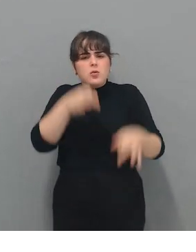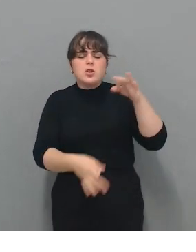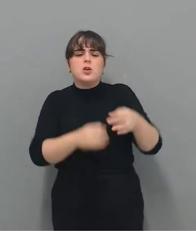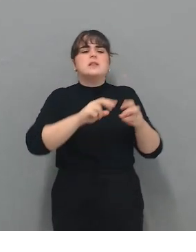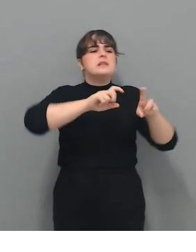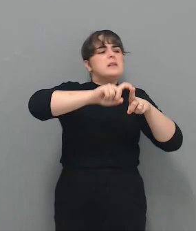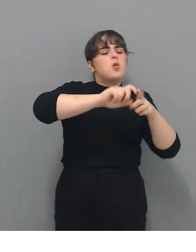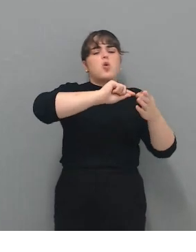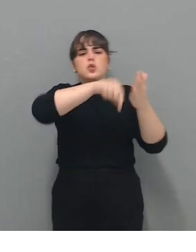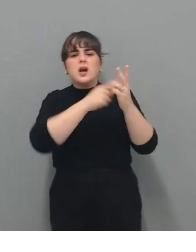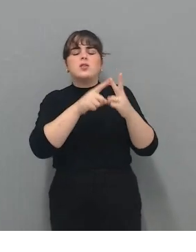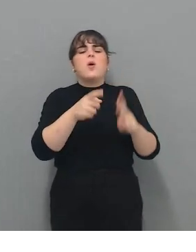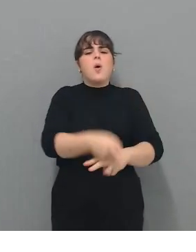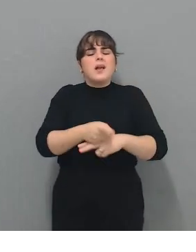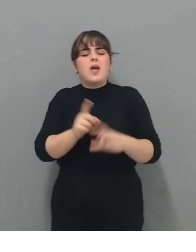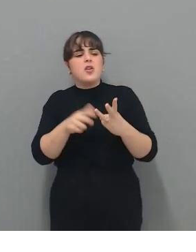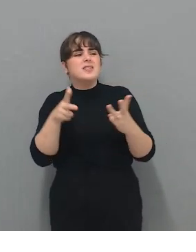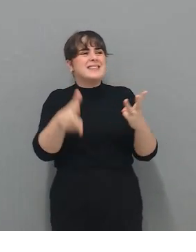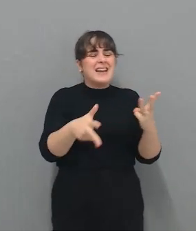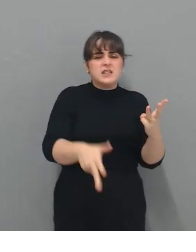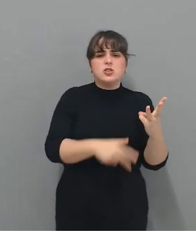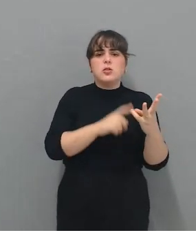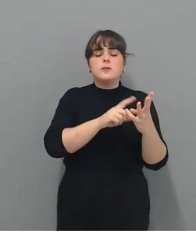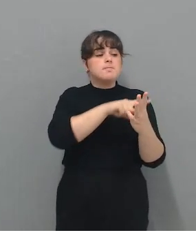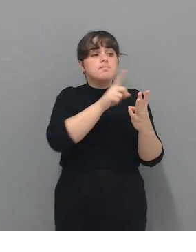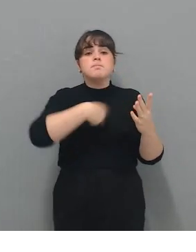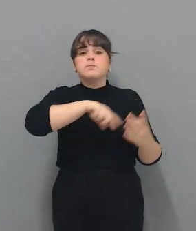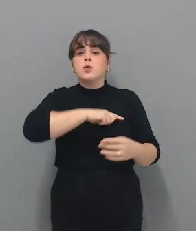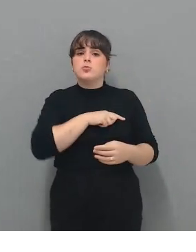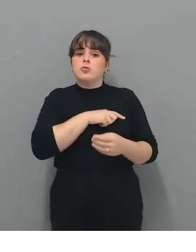cuáles son las obligaciones, cuáles son los derechos. Ahí es donde nosotros queremos estar.